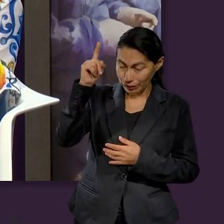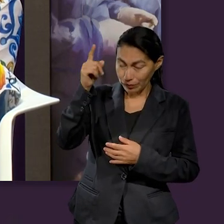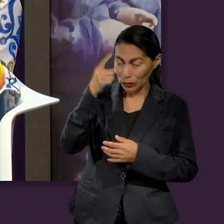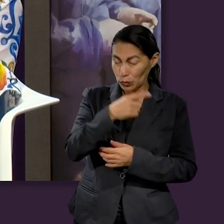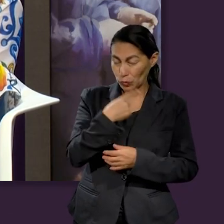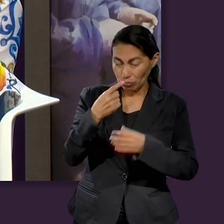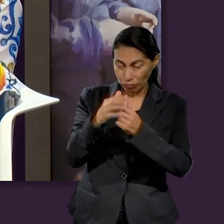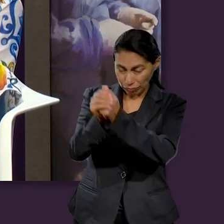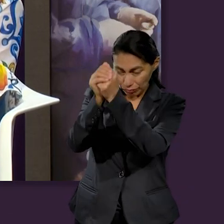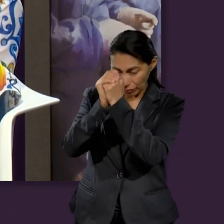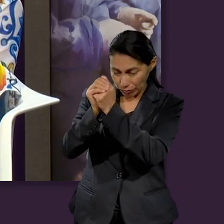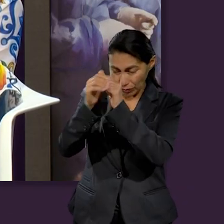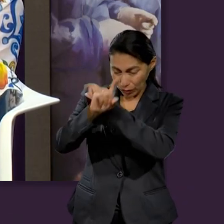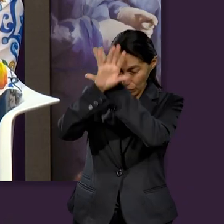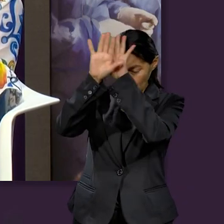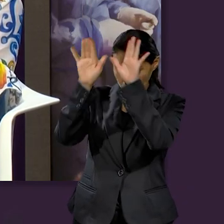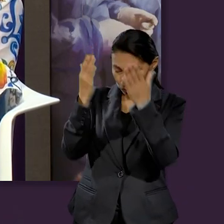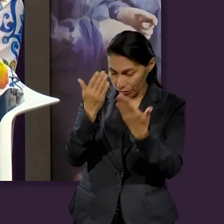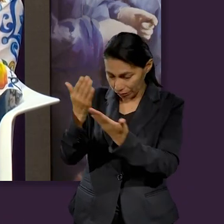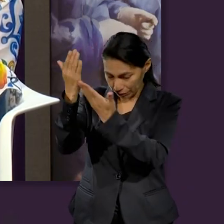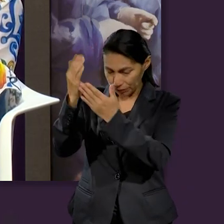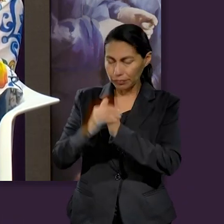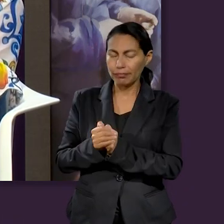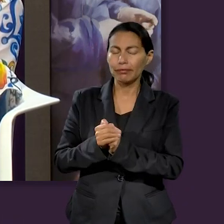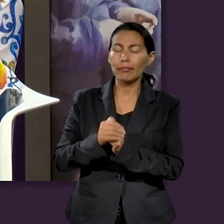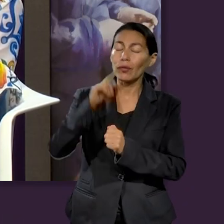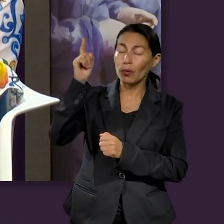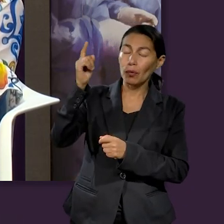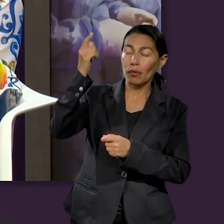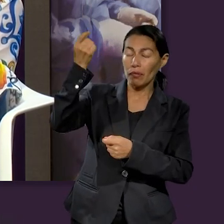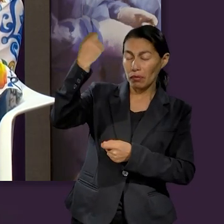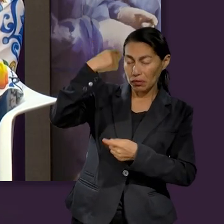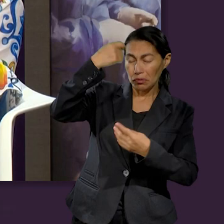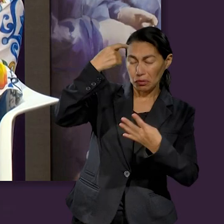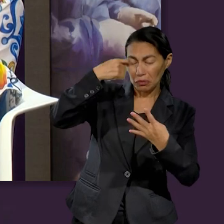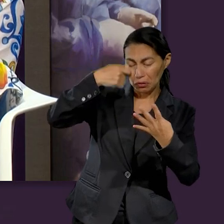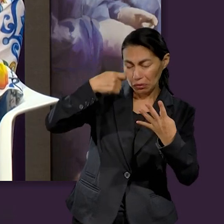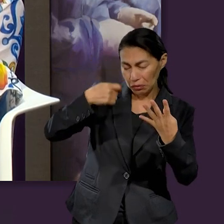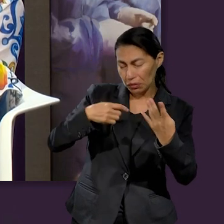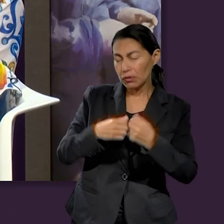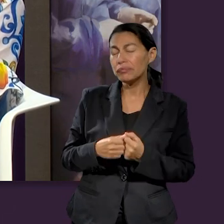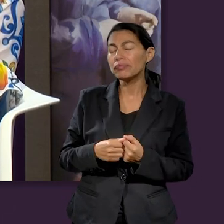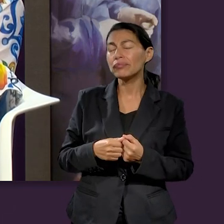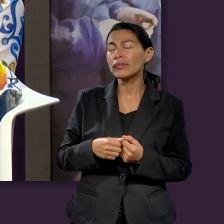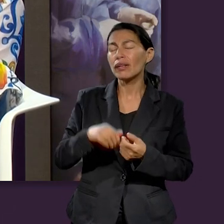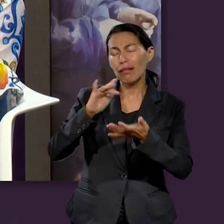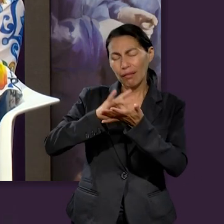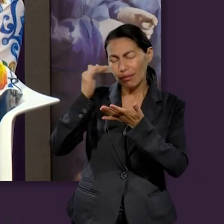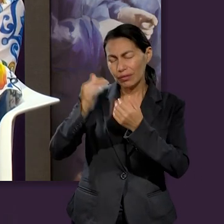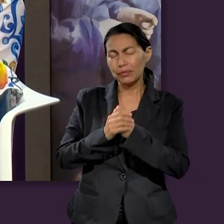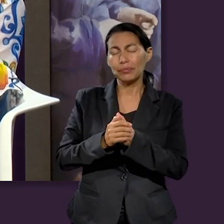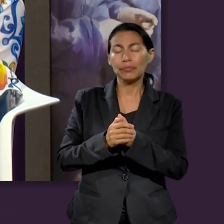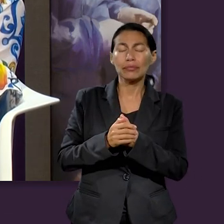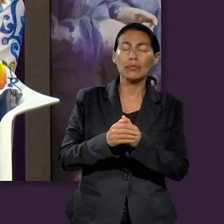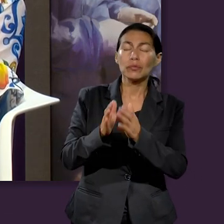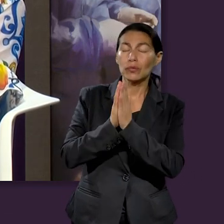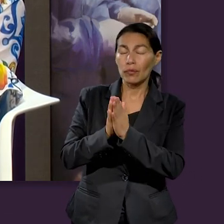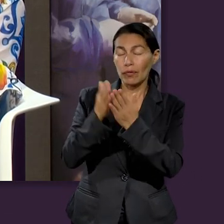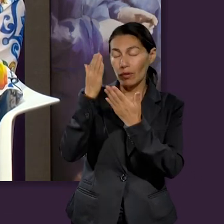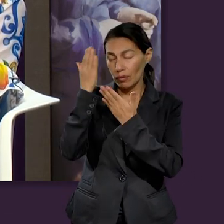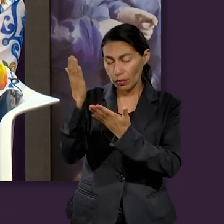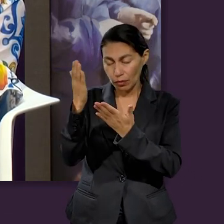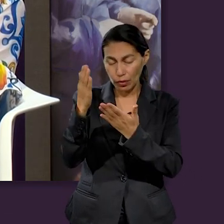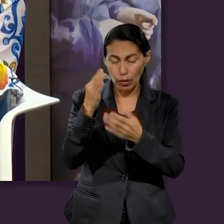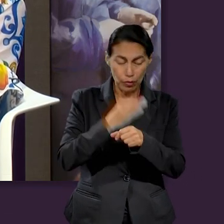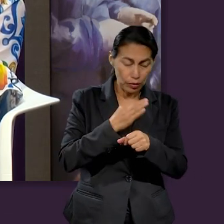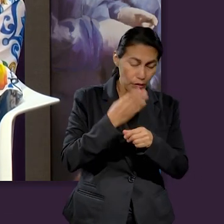glorificados a tu nombre, te queremos agradecer por las bendiciones que nos has dado hasta ahora, y te pedimos que nos acompañes en la lección del día de hoy, que pueda ser de